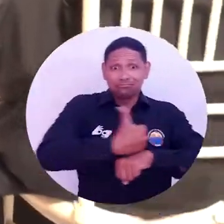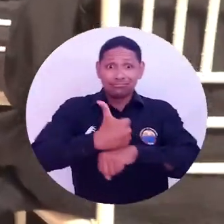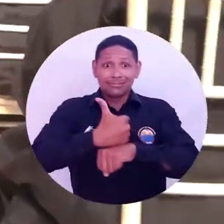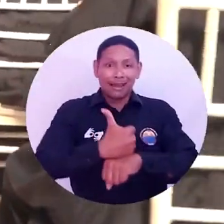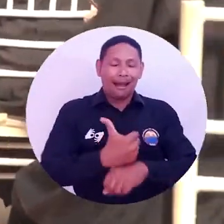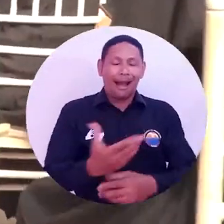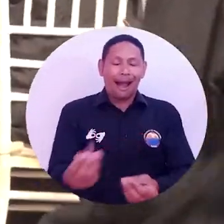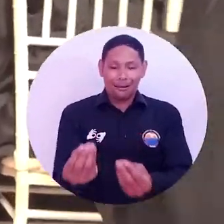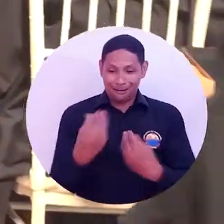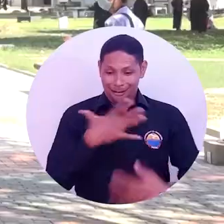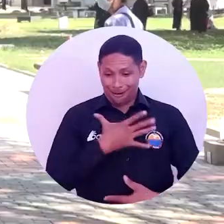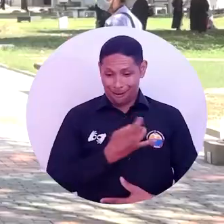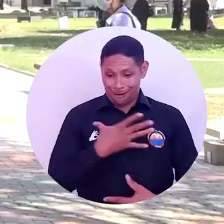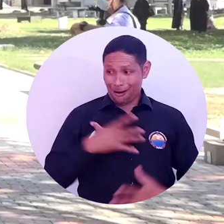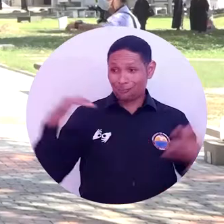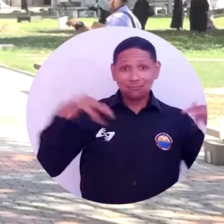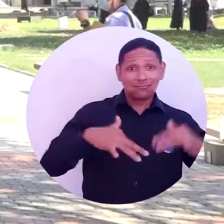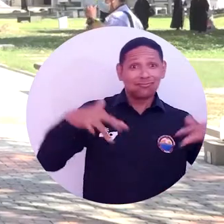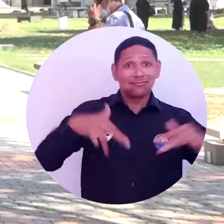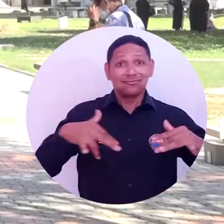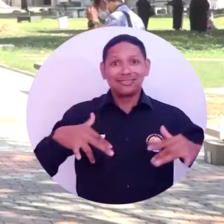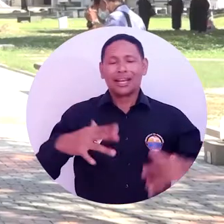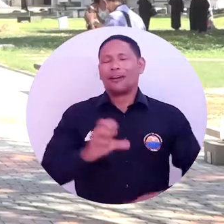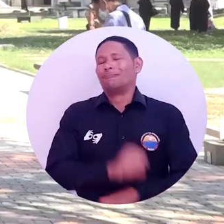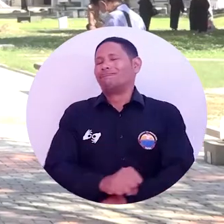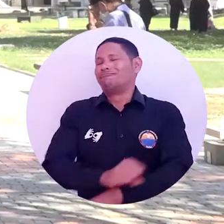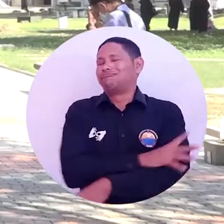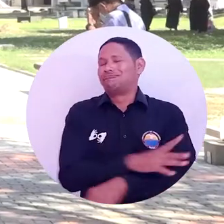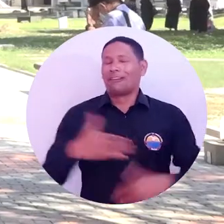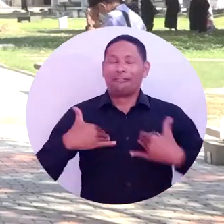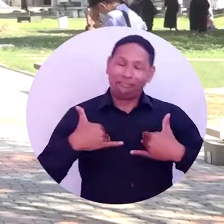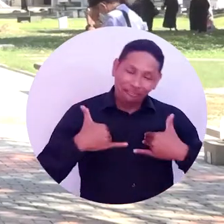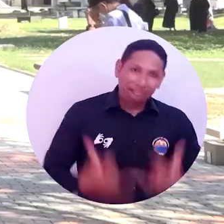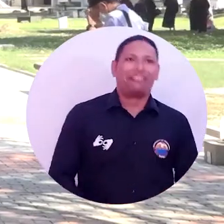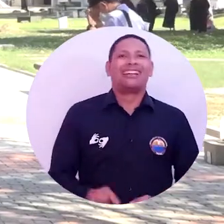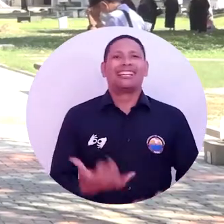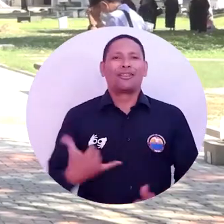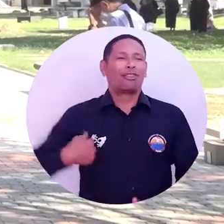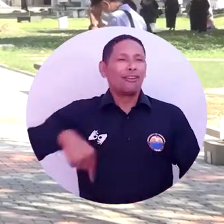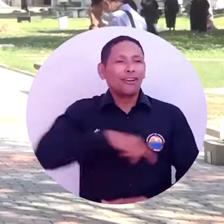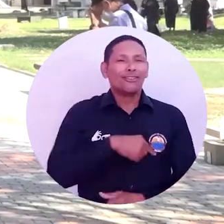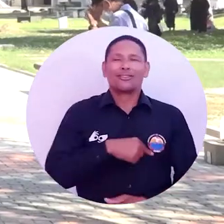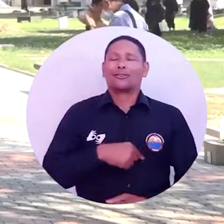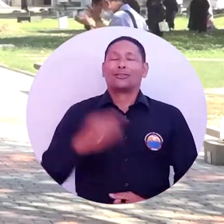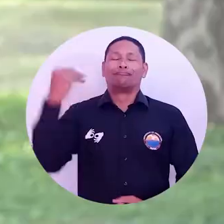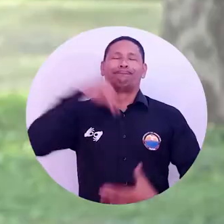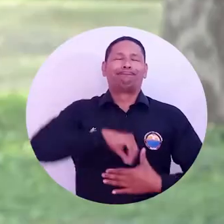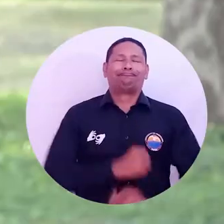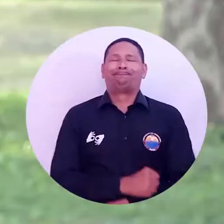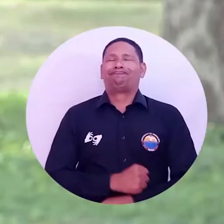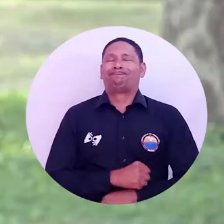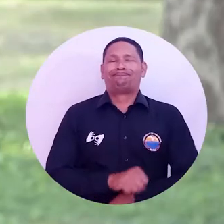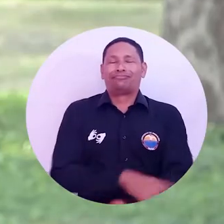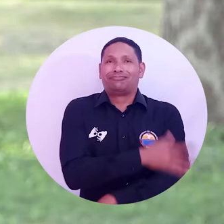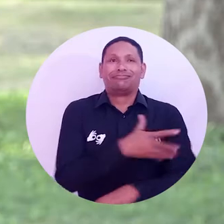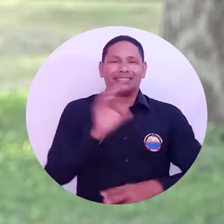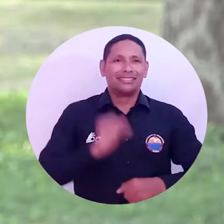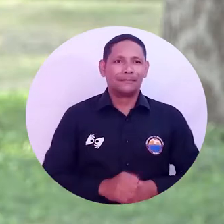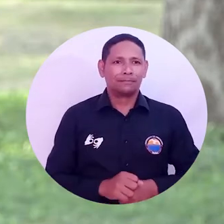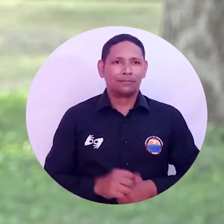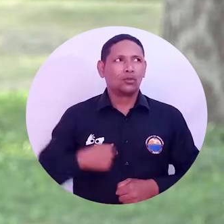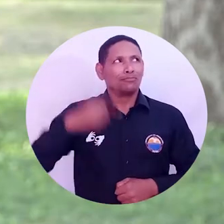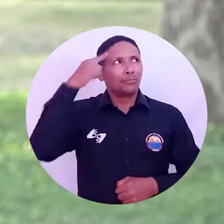darnos esta maravillosa oportunidad y sentir esta emoción, esta alegría que hoy por hoy nos invade a todo y cada uno. Y me pareció una